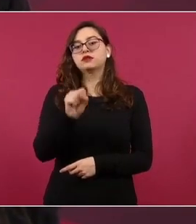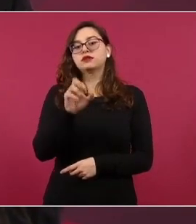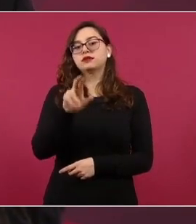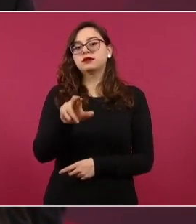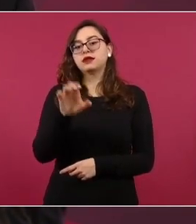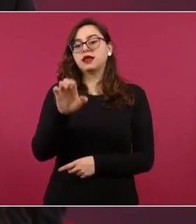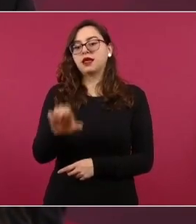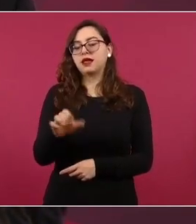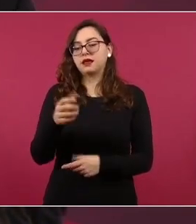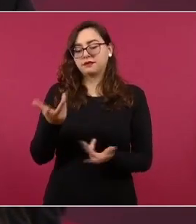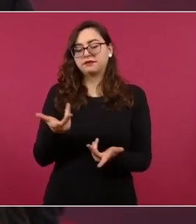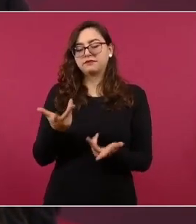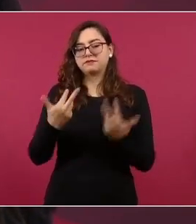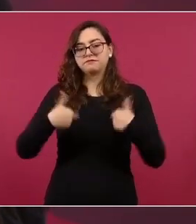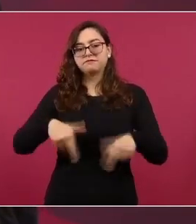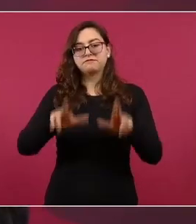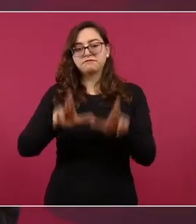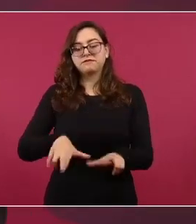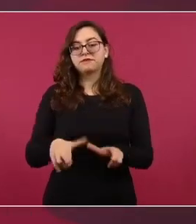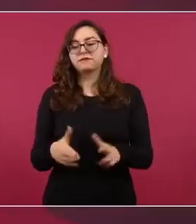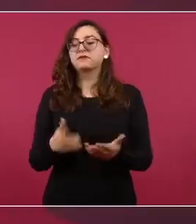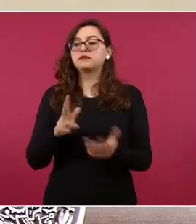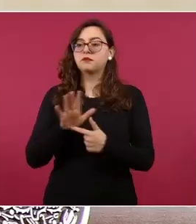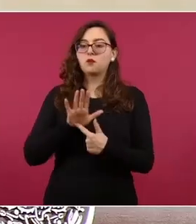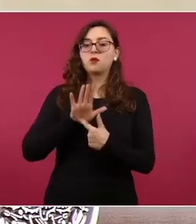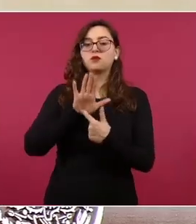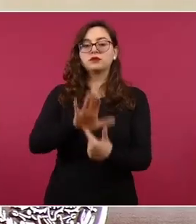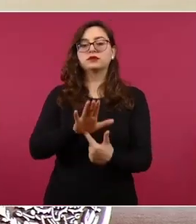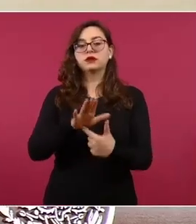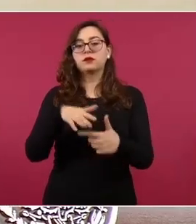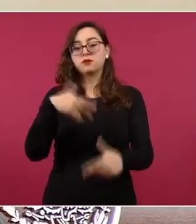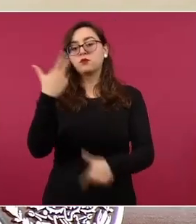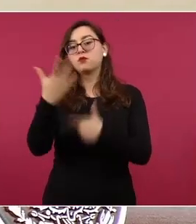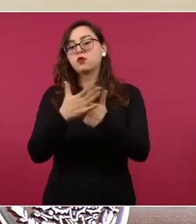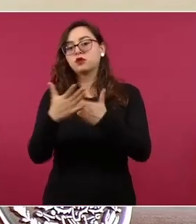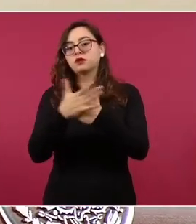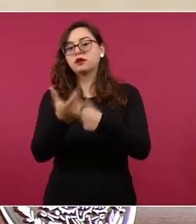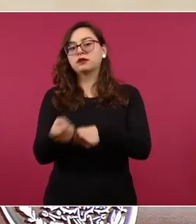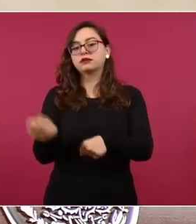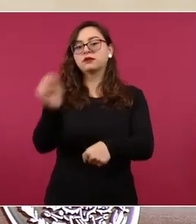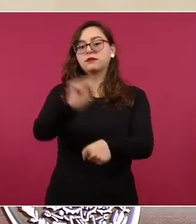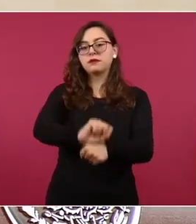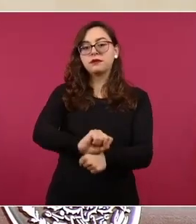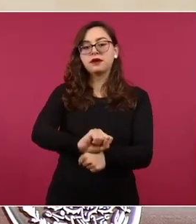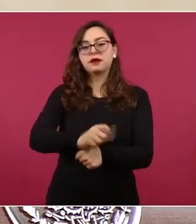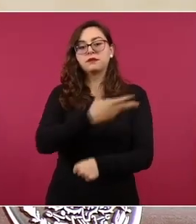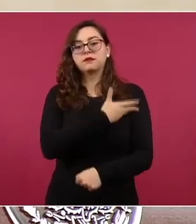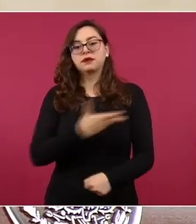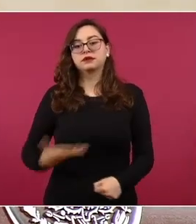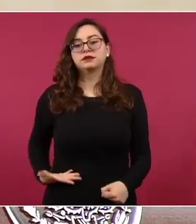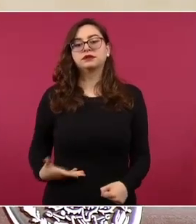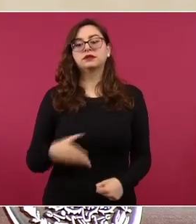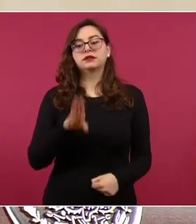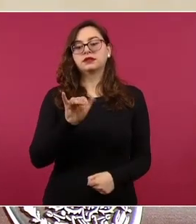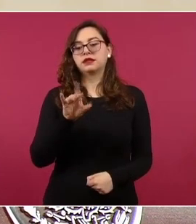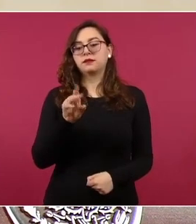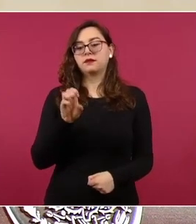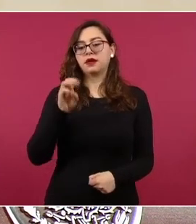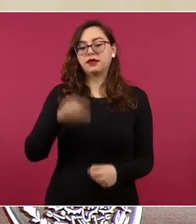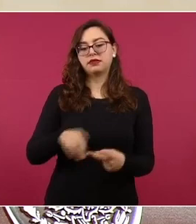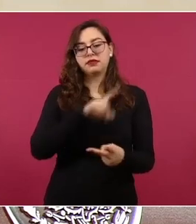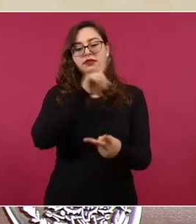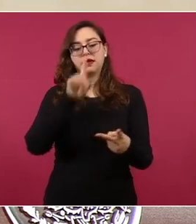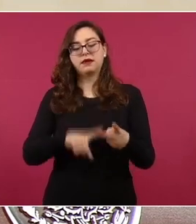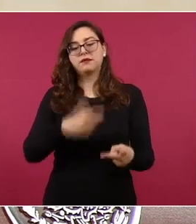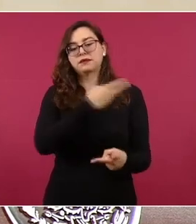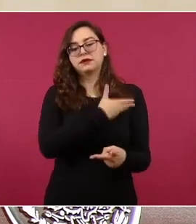programa sobre la visita del presidente de Estados Unidos y del primer